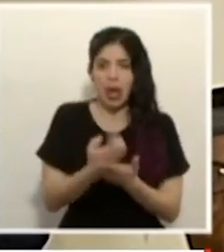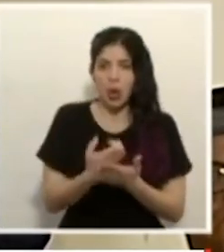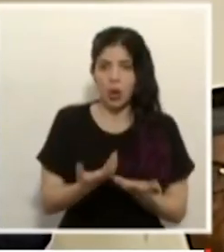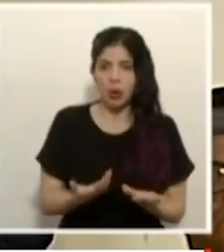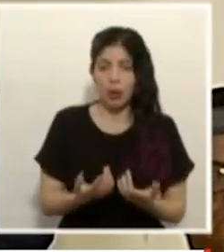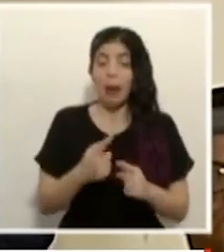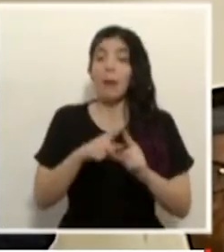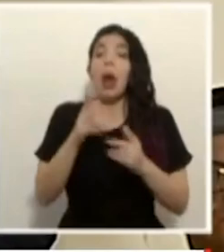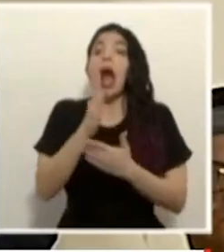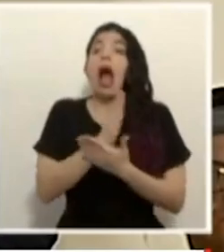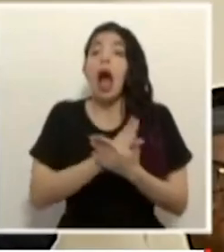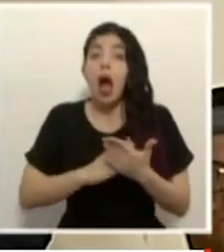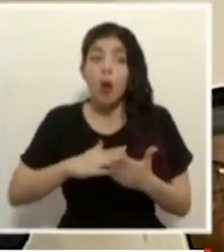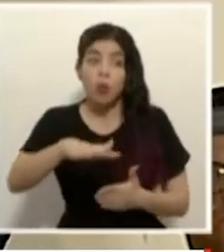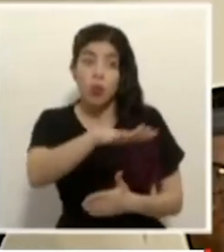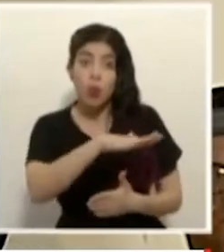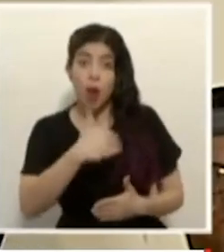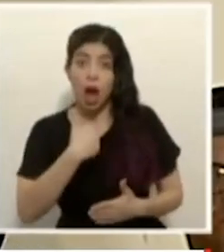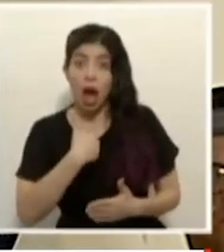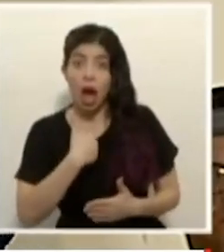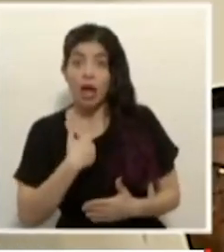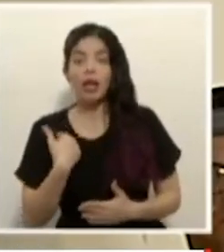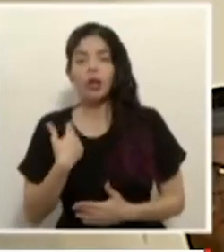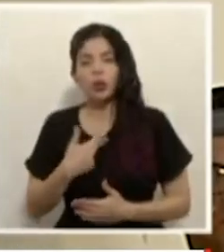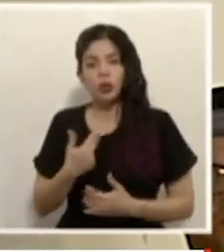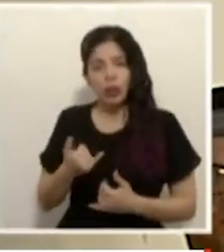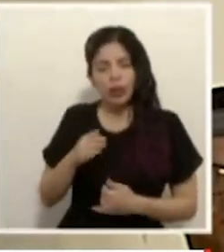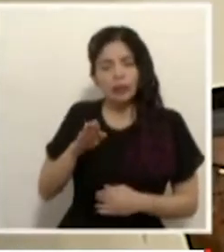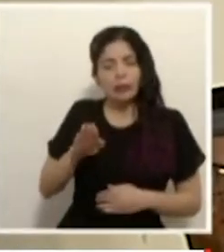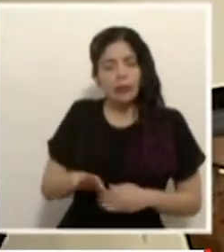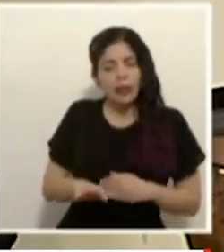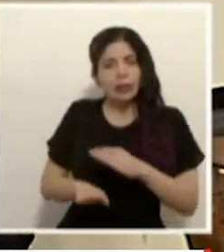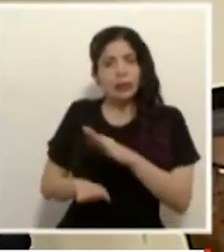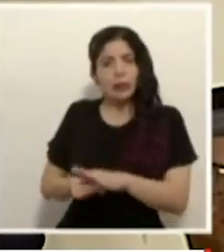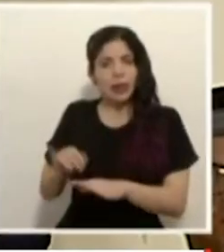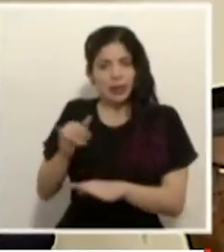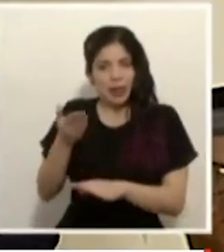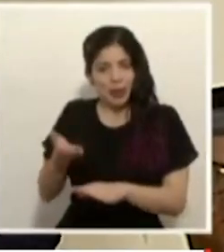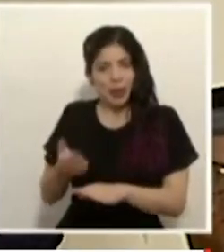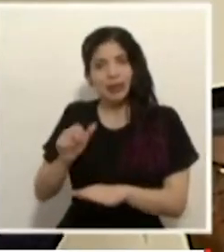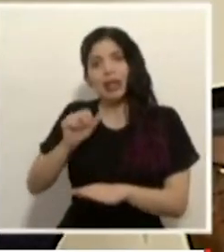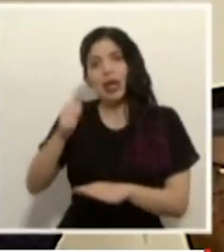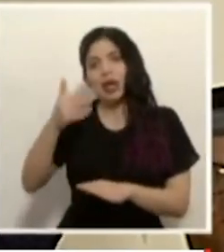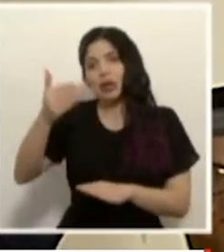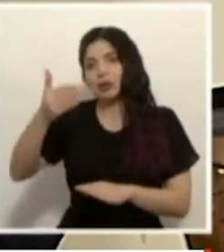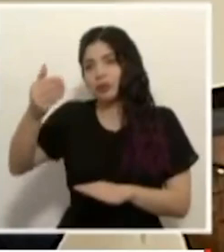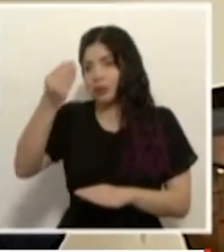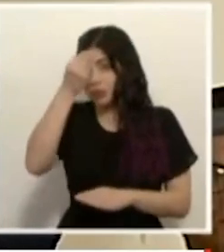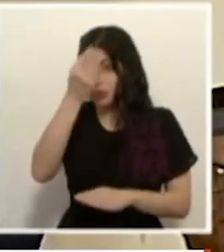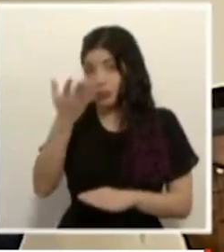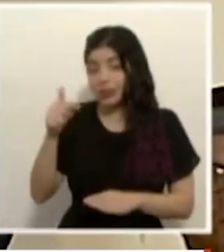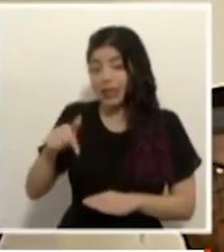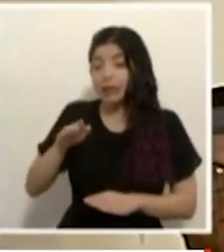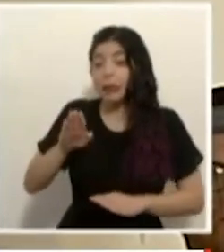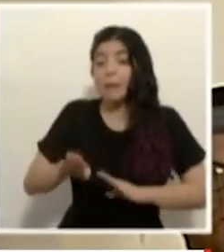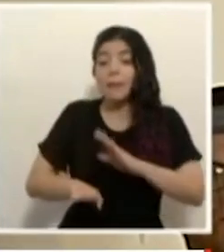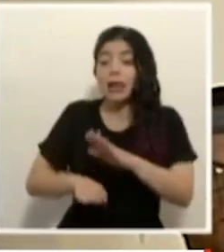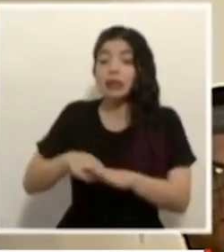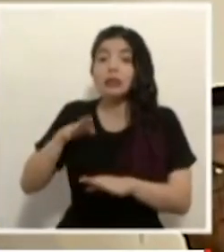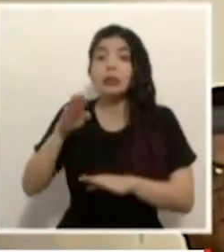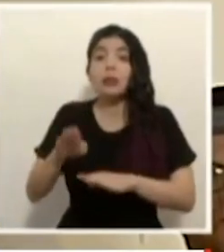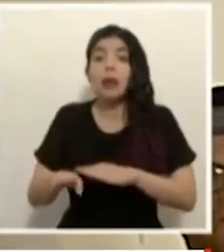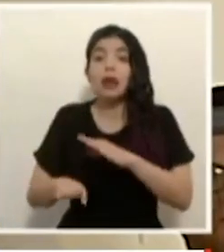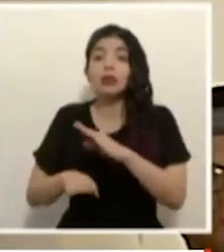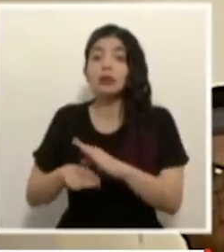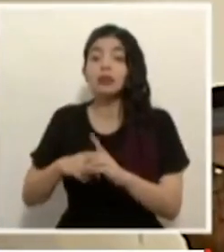así estamos dando pasos como este y otros que se anunciarán en los cuales en el rango de la